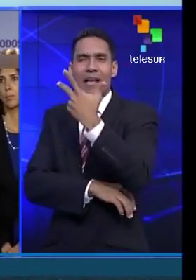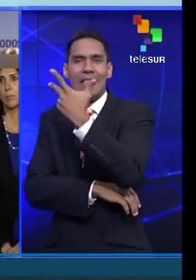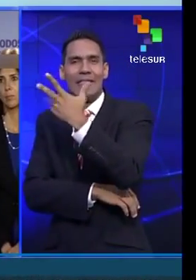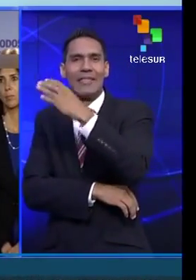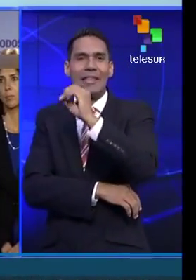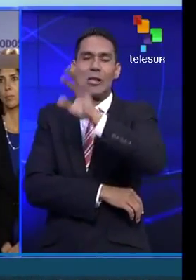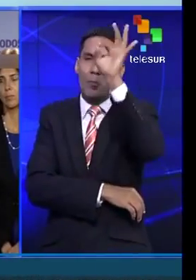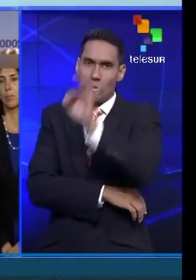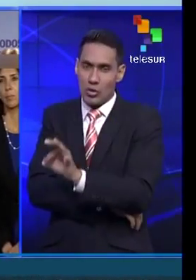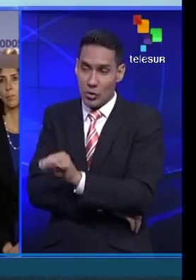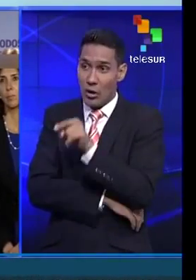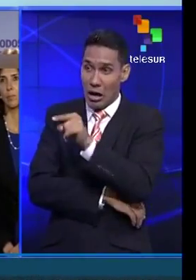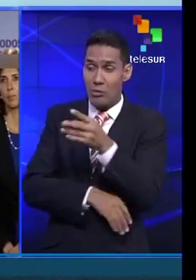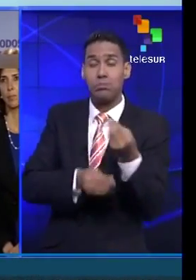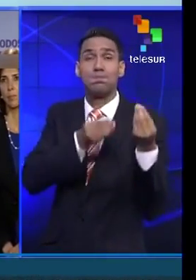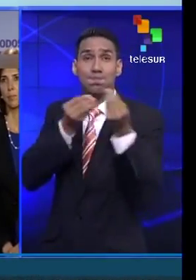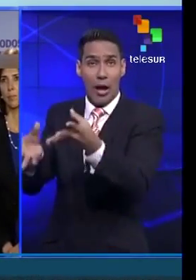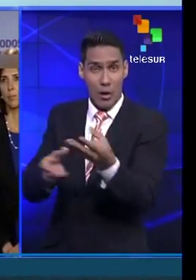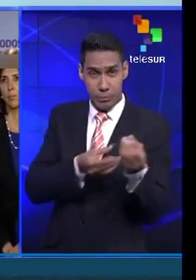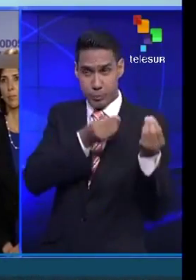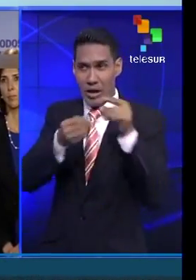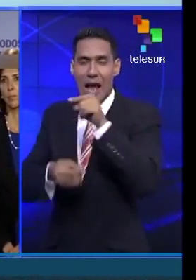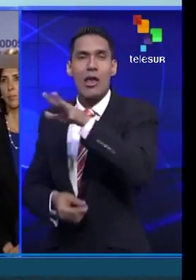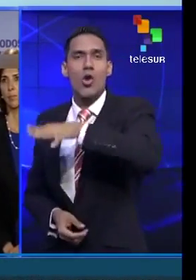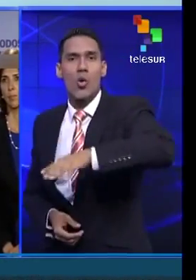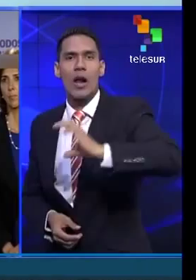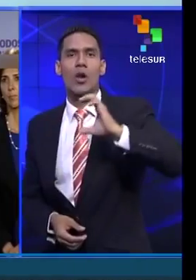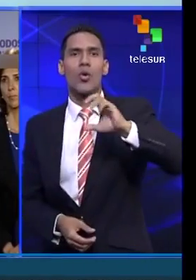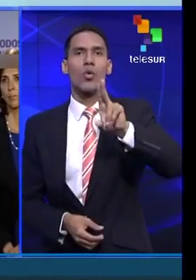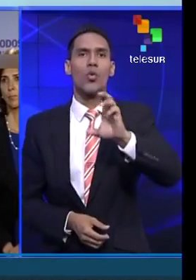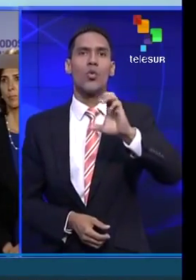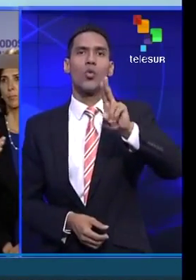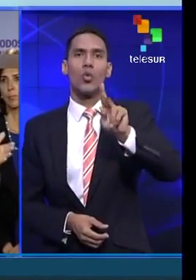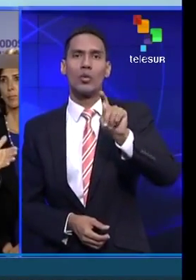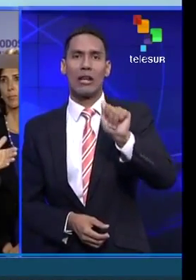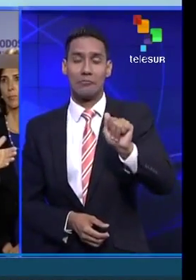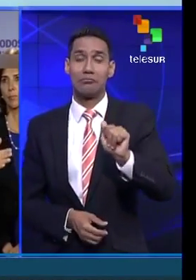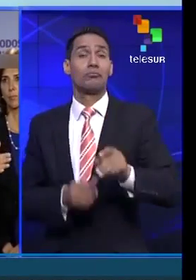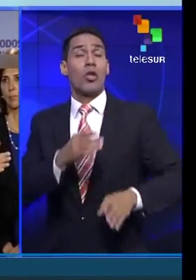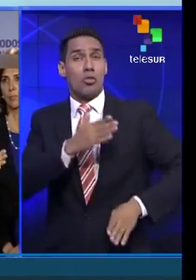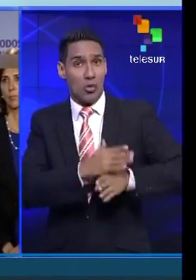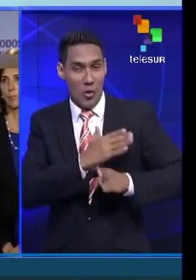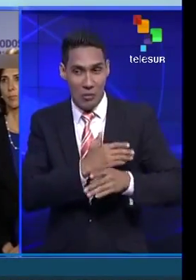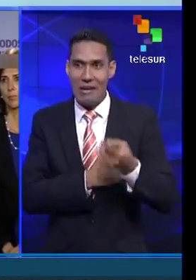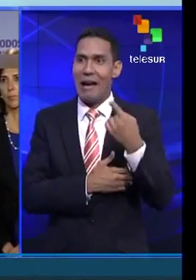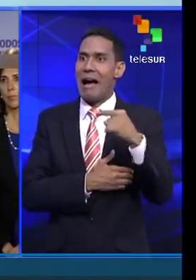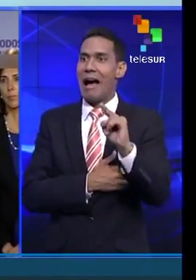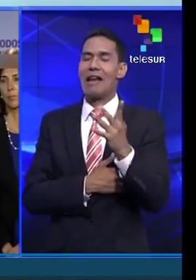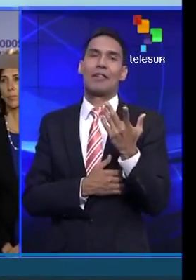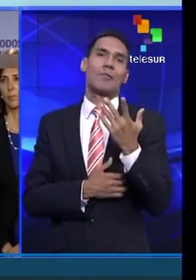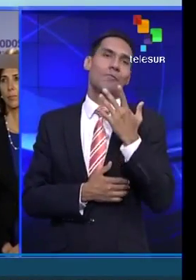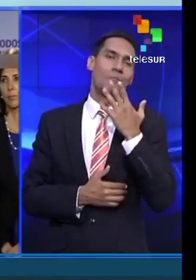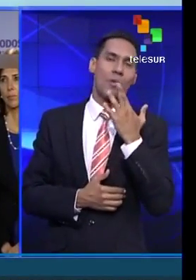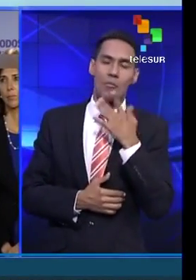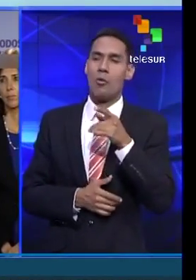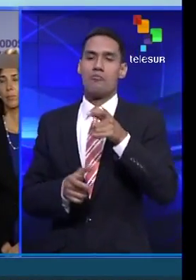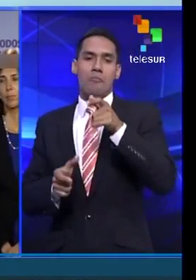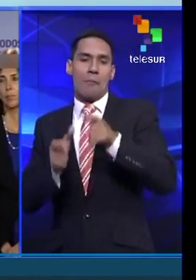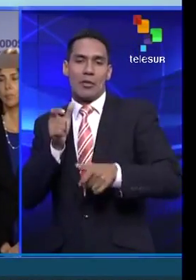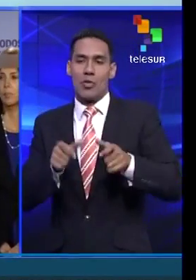subsidiada que se manda a Cúcuta. Todavía hay colas, aunque no ha habido